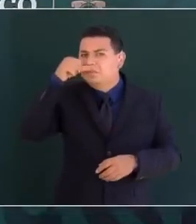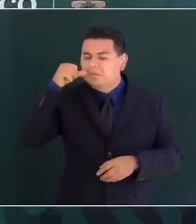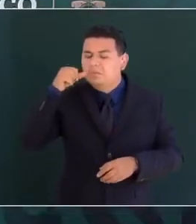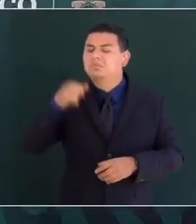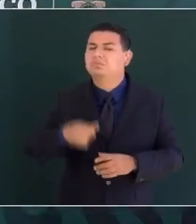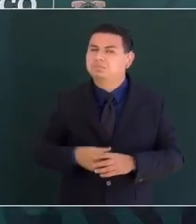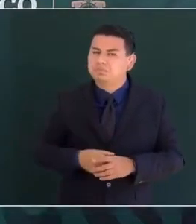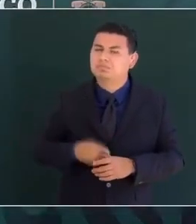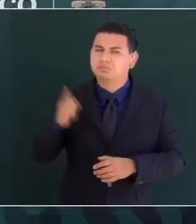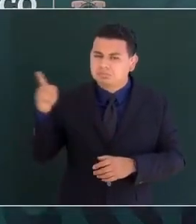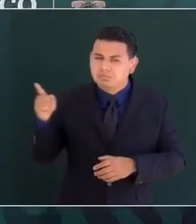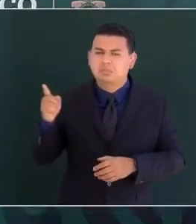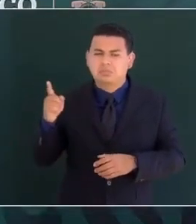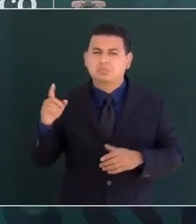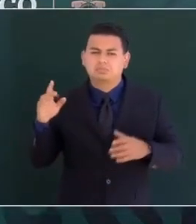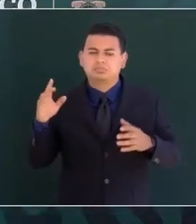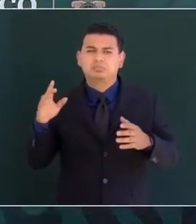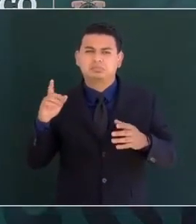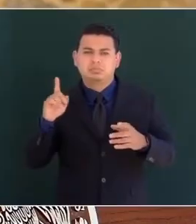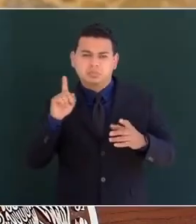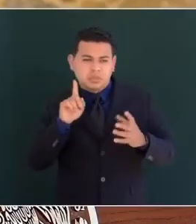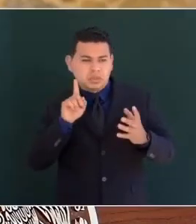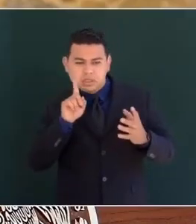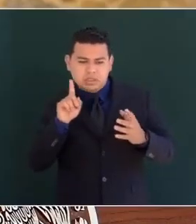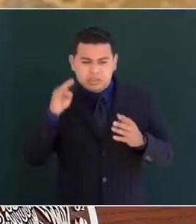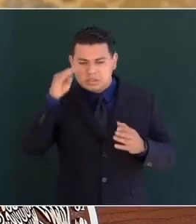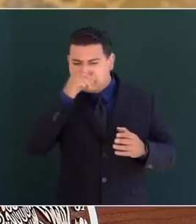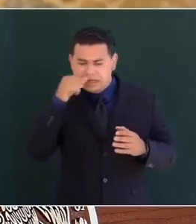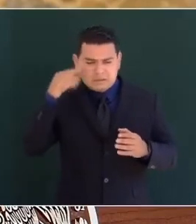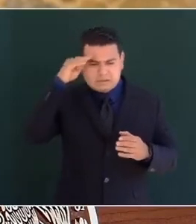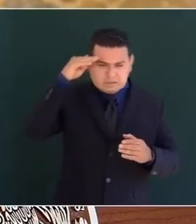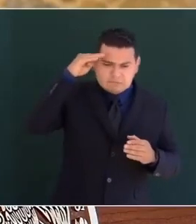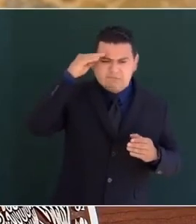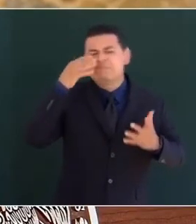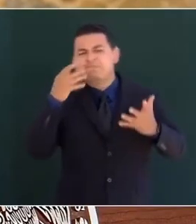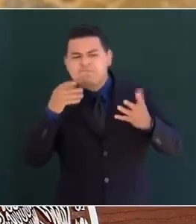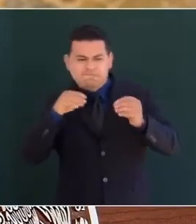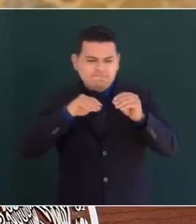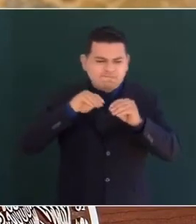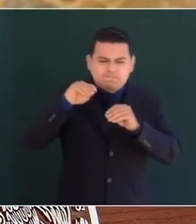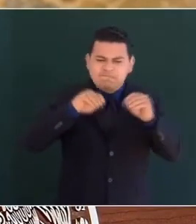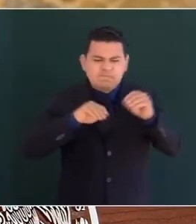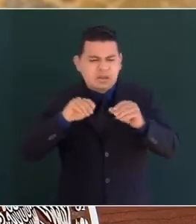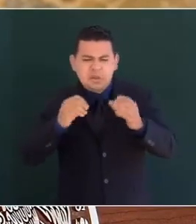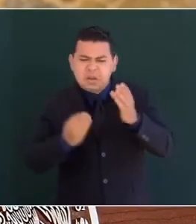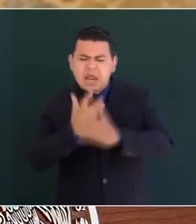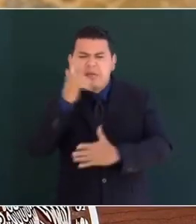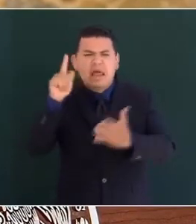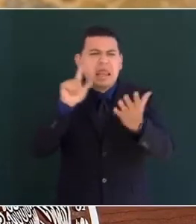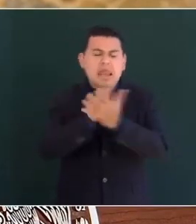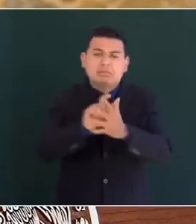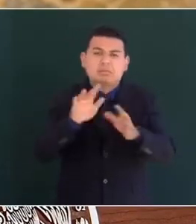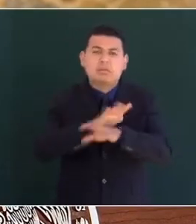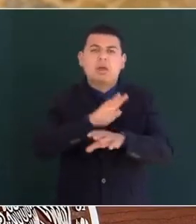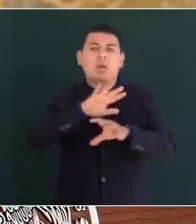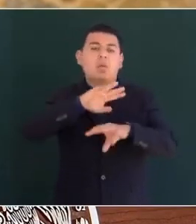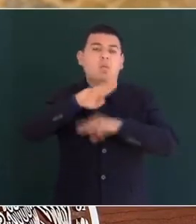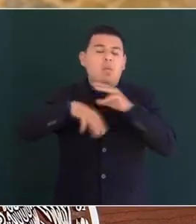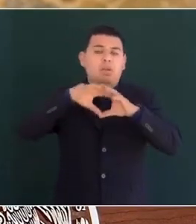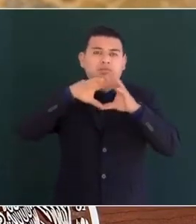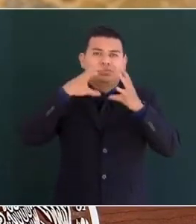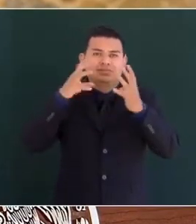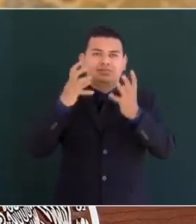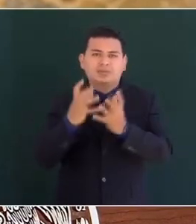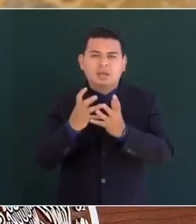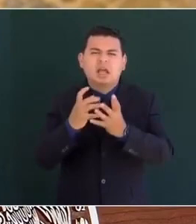llevaron a cabo una reforma de dimensión mundial que separó